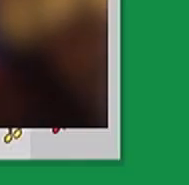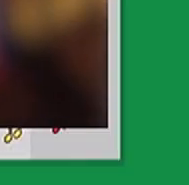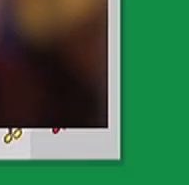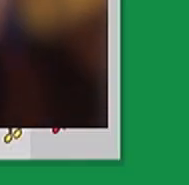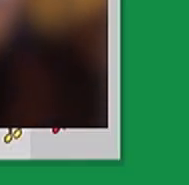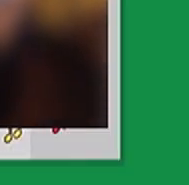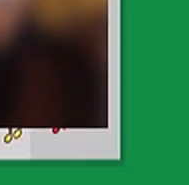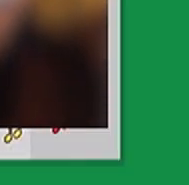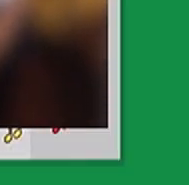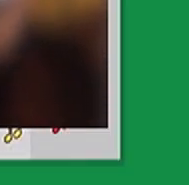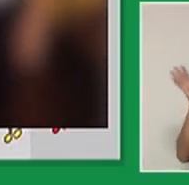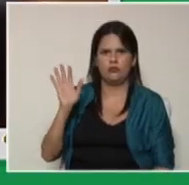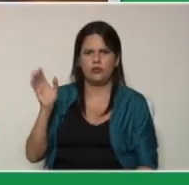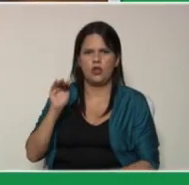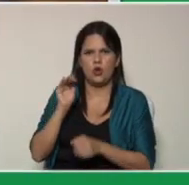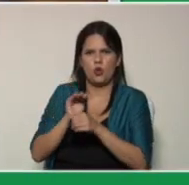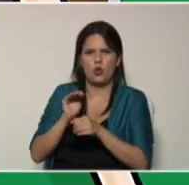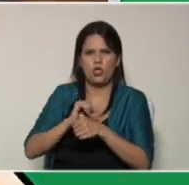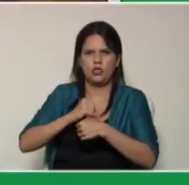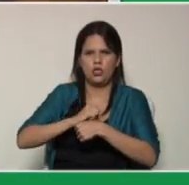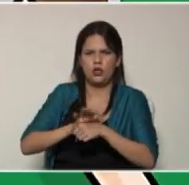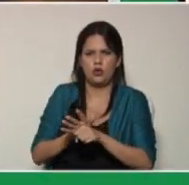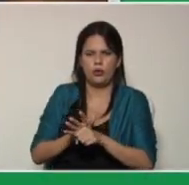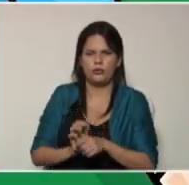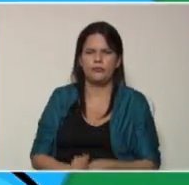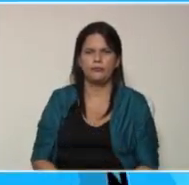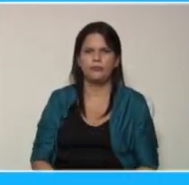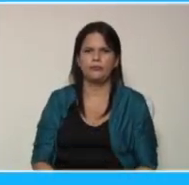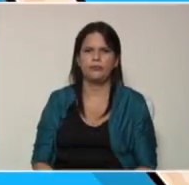chao cuídense del COVID-19